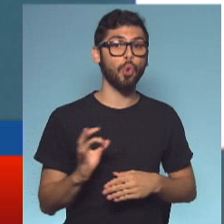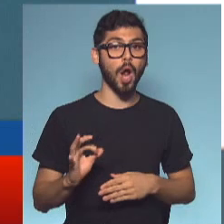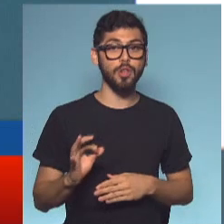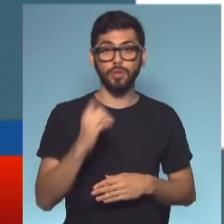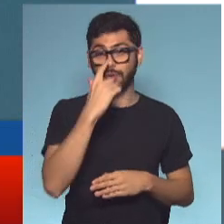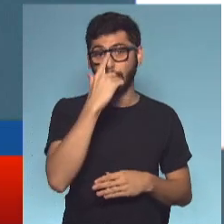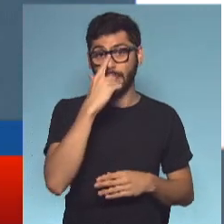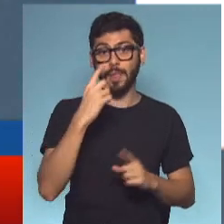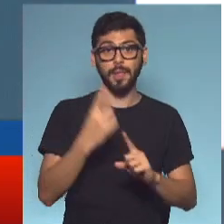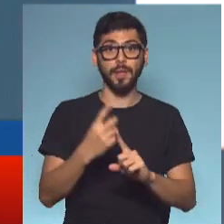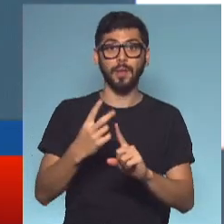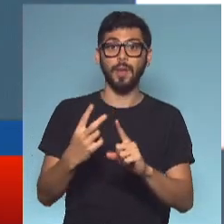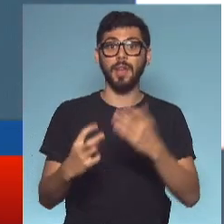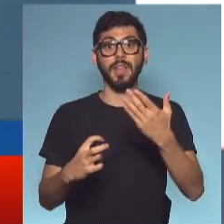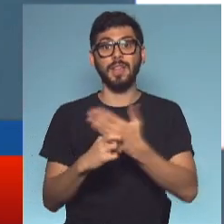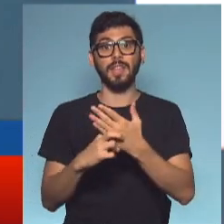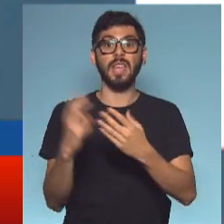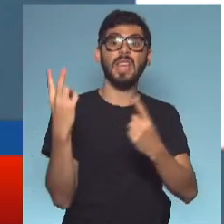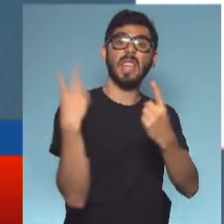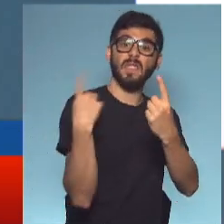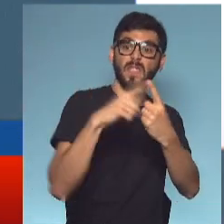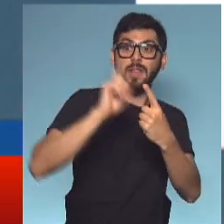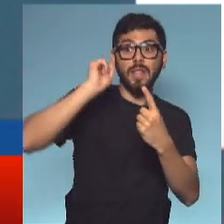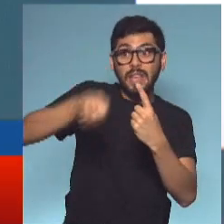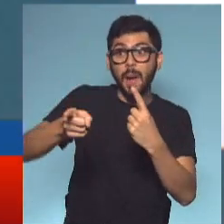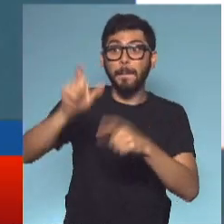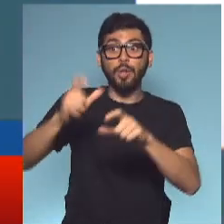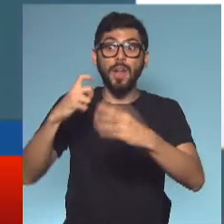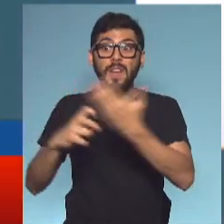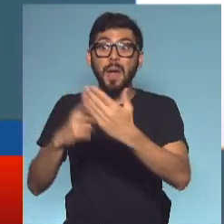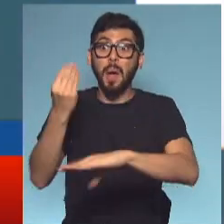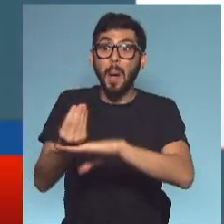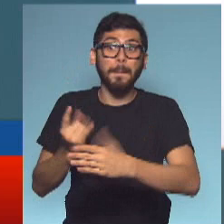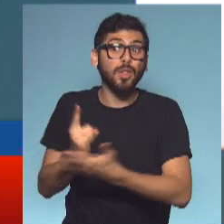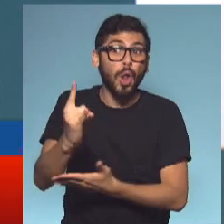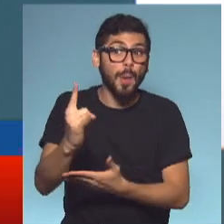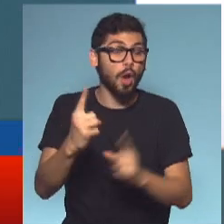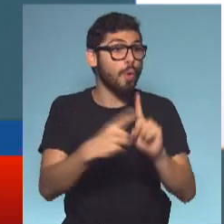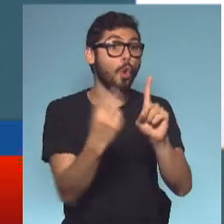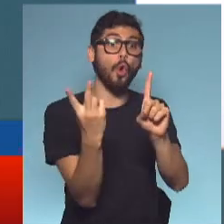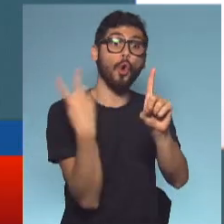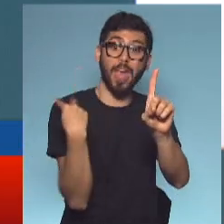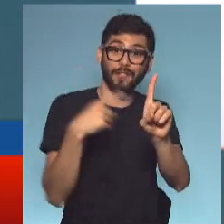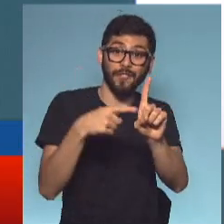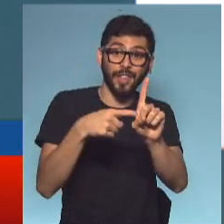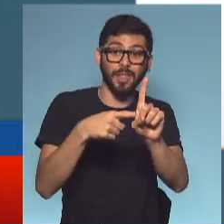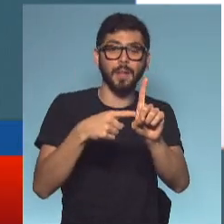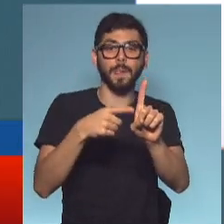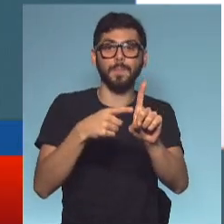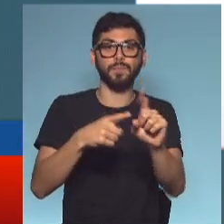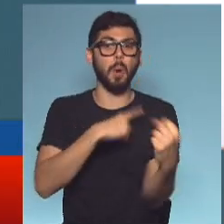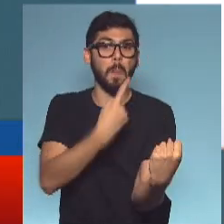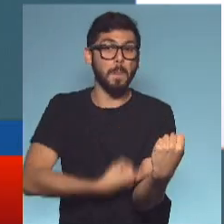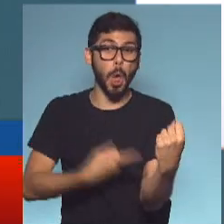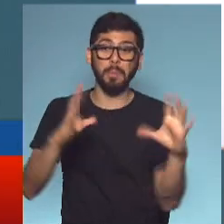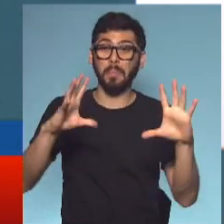fiscales que va a tener que darle órdenes a fiscales que tienen cargos vitalicios. Entonces quedaría un jefe, de alguna manera, desempoderado,